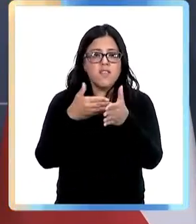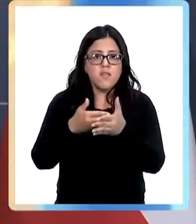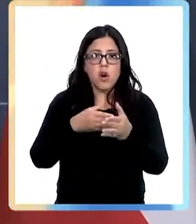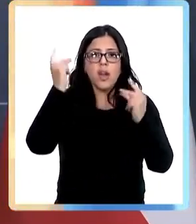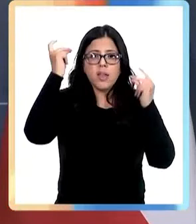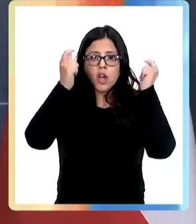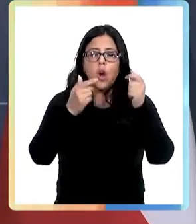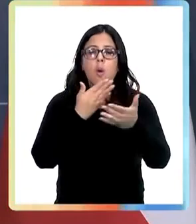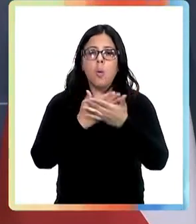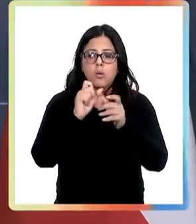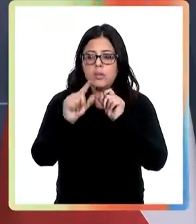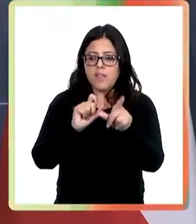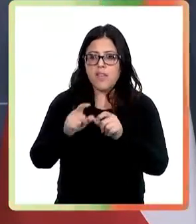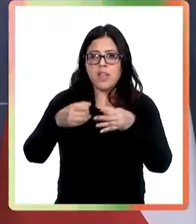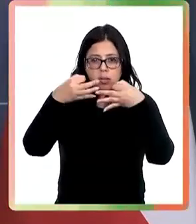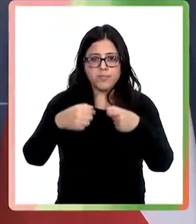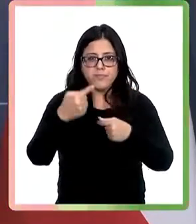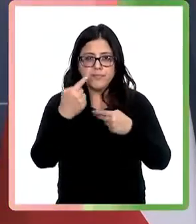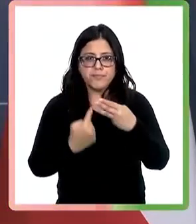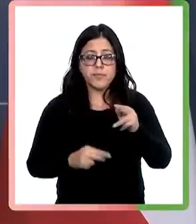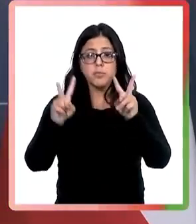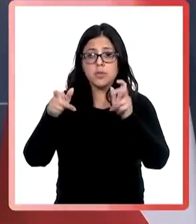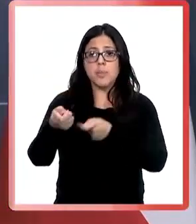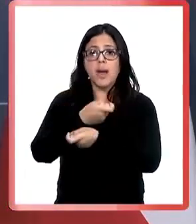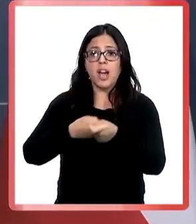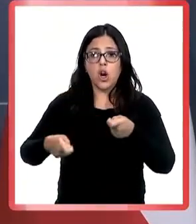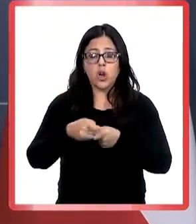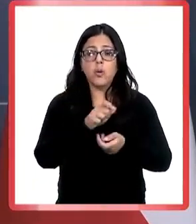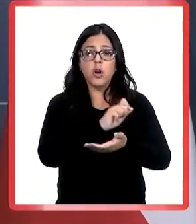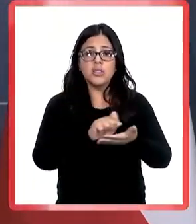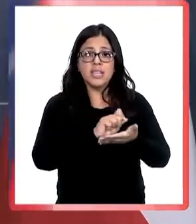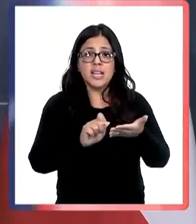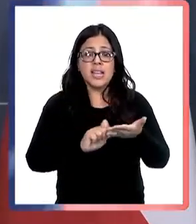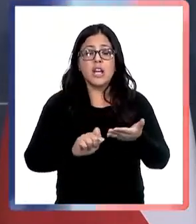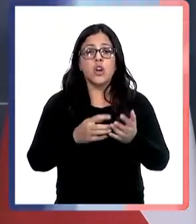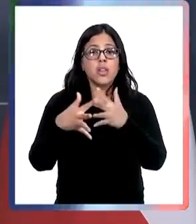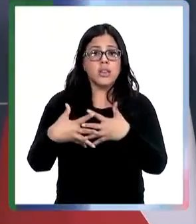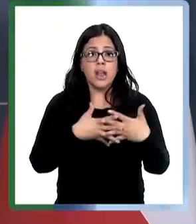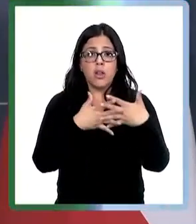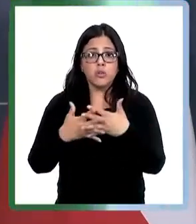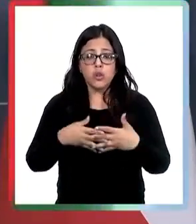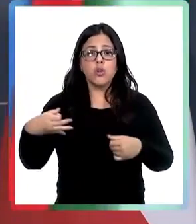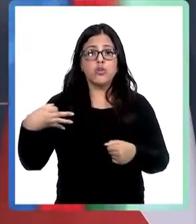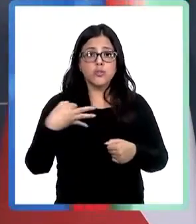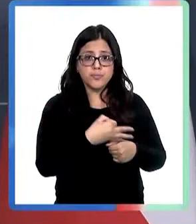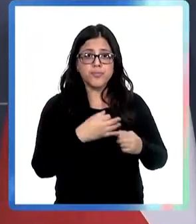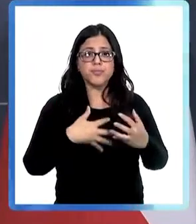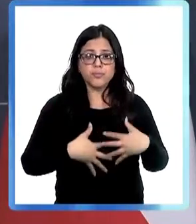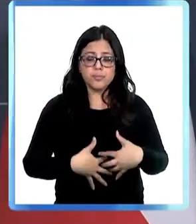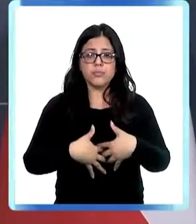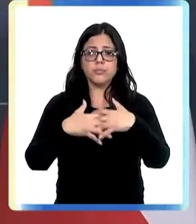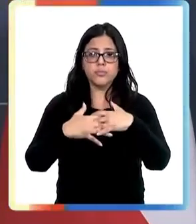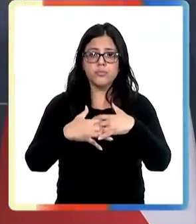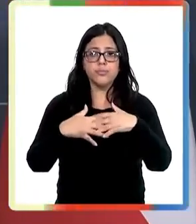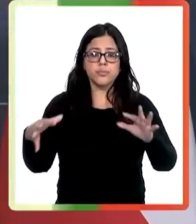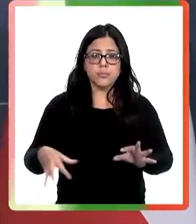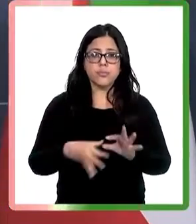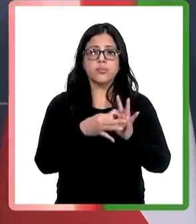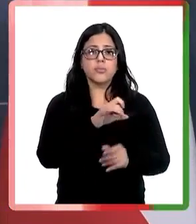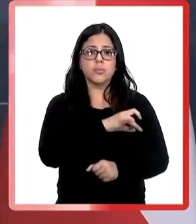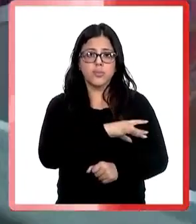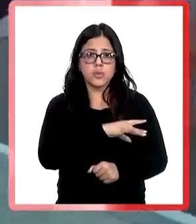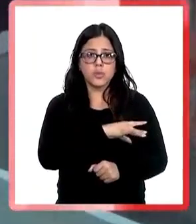países tengan que tener los mismos estándares con respecto a los derechos humanos y la democracia. No debe haber bloques ideológicos cuando se trata de defender